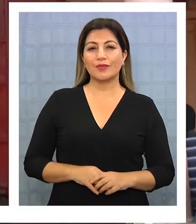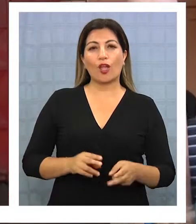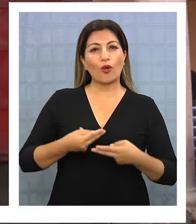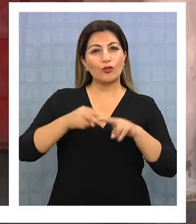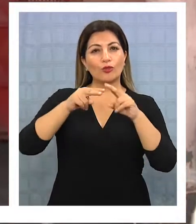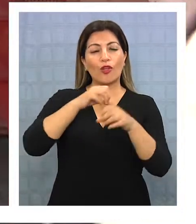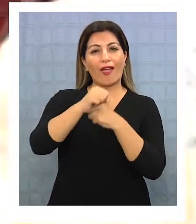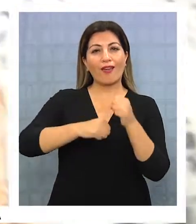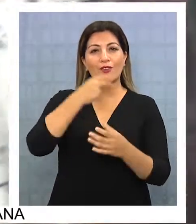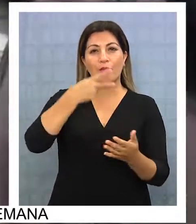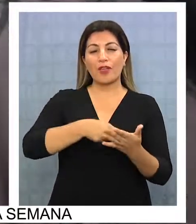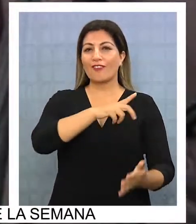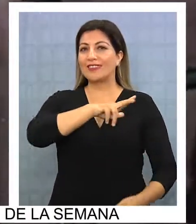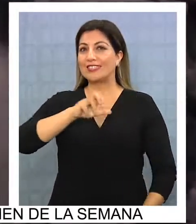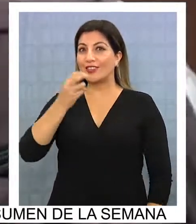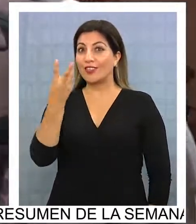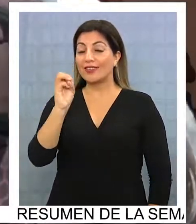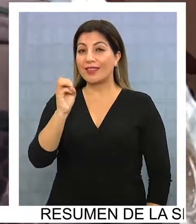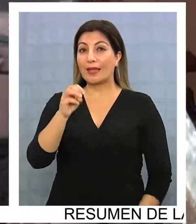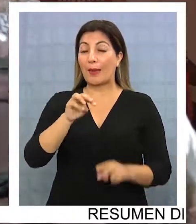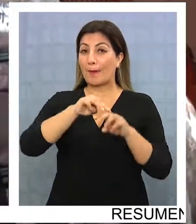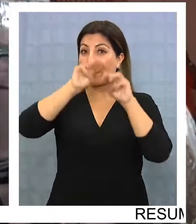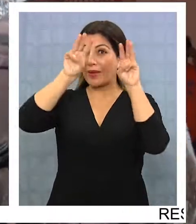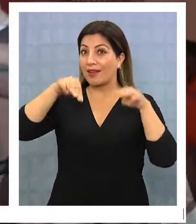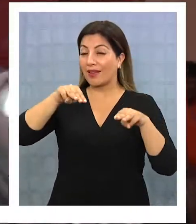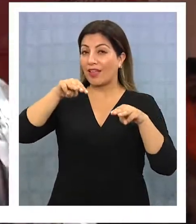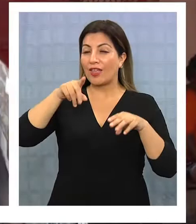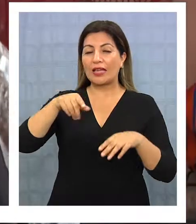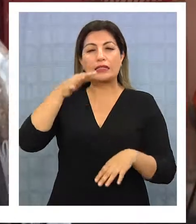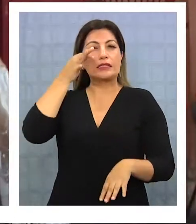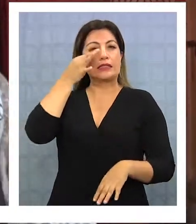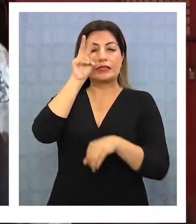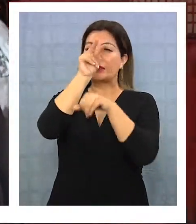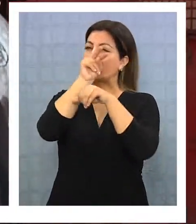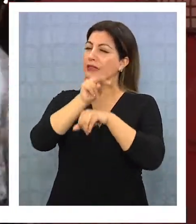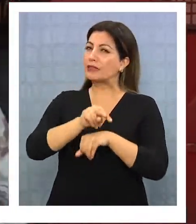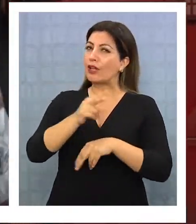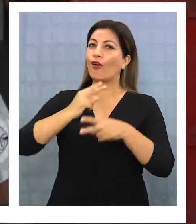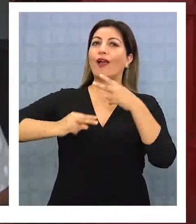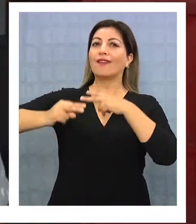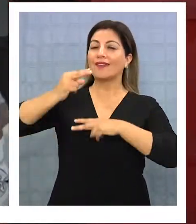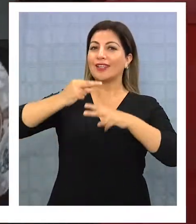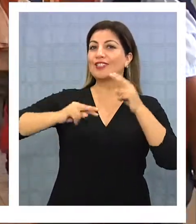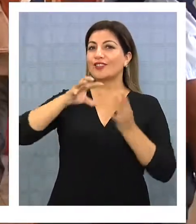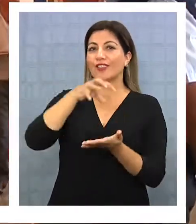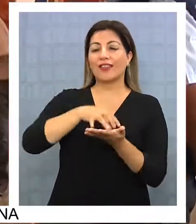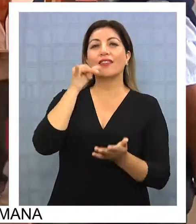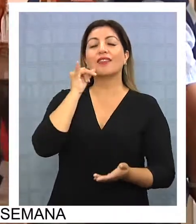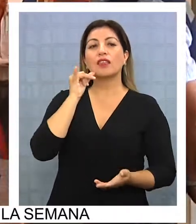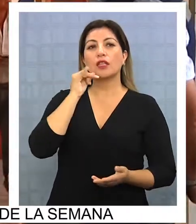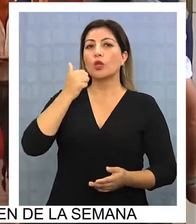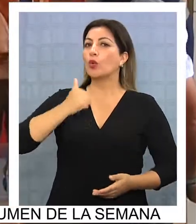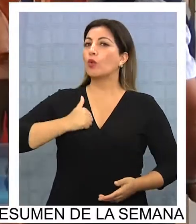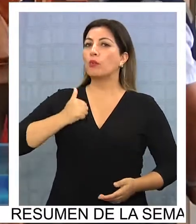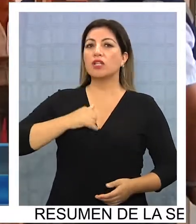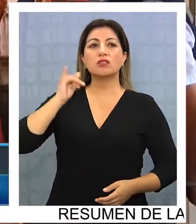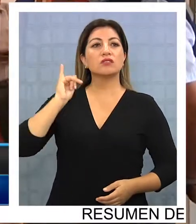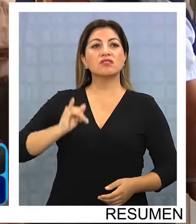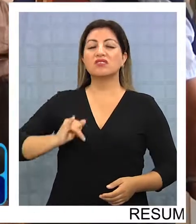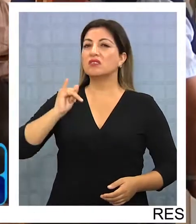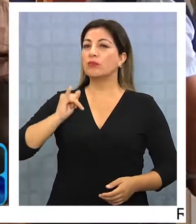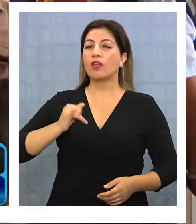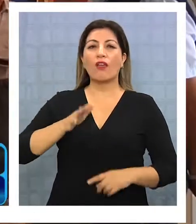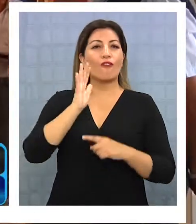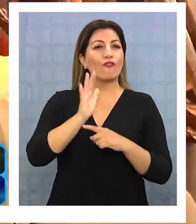Construido en 1930, el Mercado Centenario ha sido testigo de gran parte de la historia de la ciudad. Cumpliendo siempre su